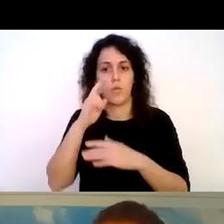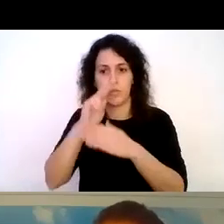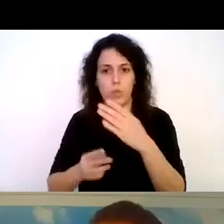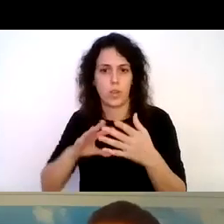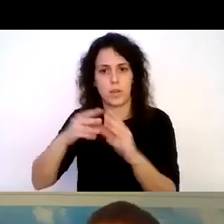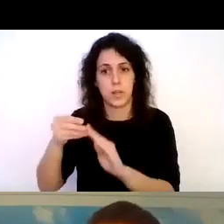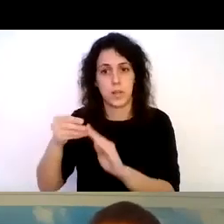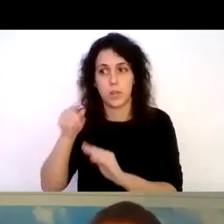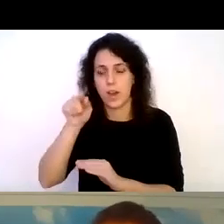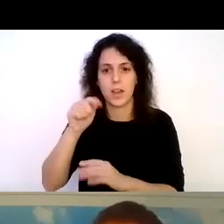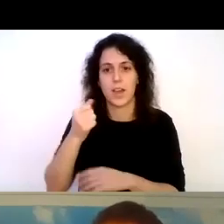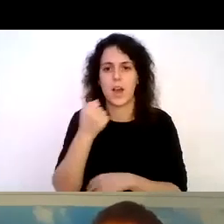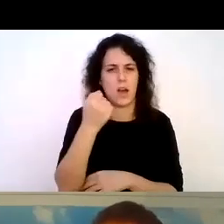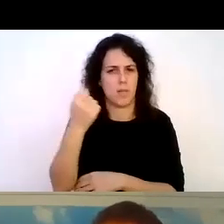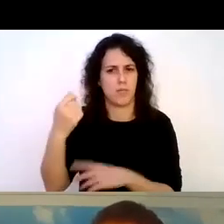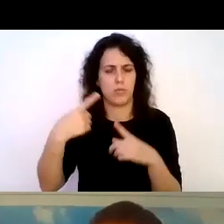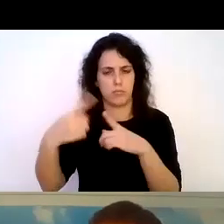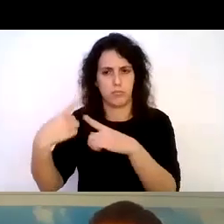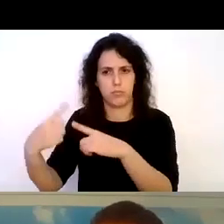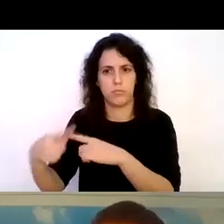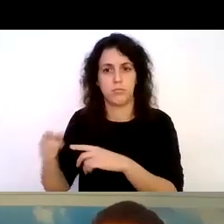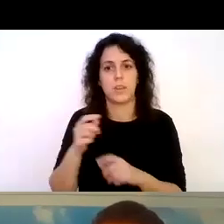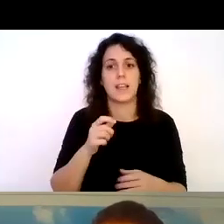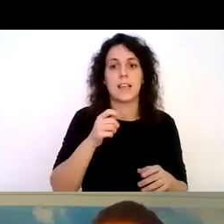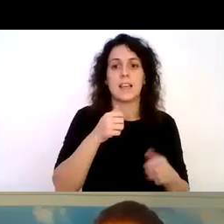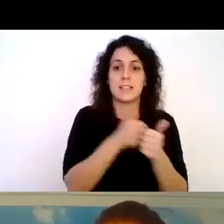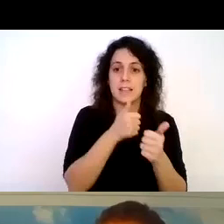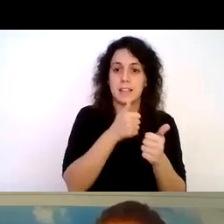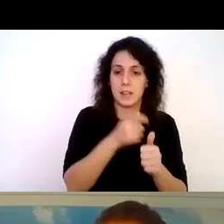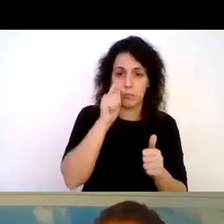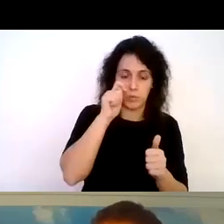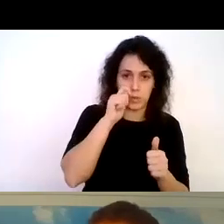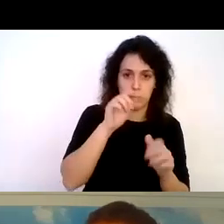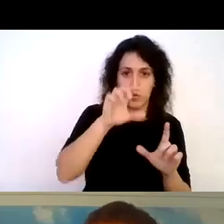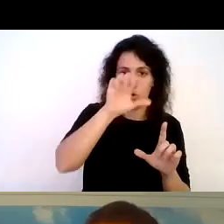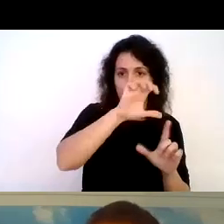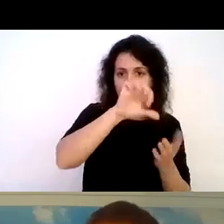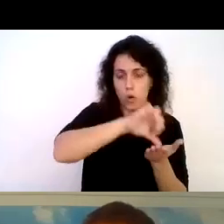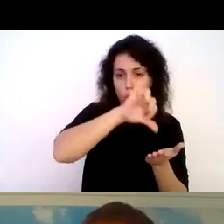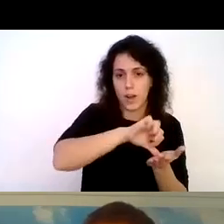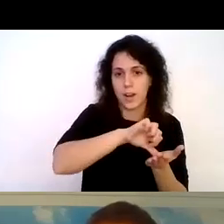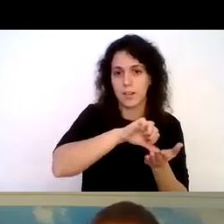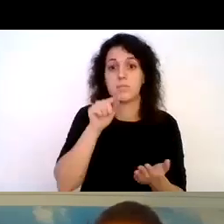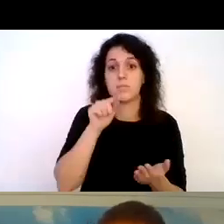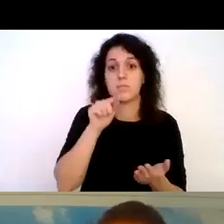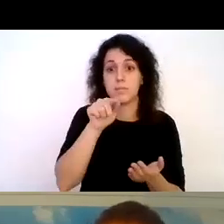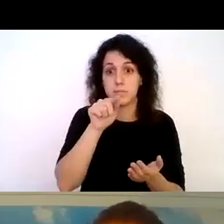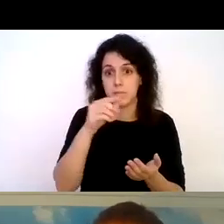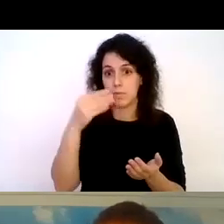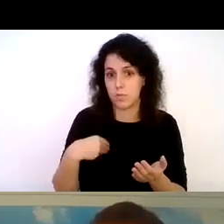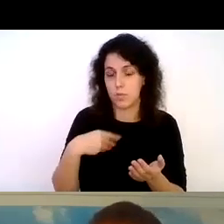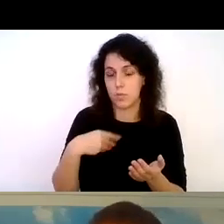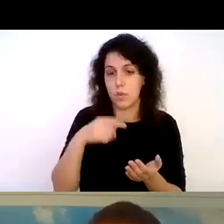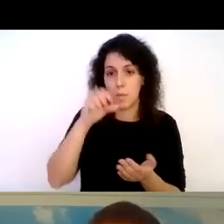varios apoyos la Secretaría de Turismo Local de Puerto Madryn esto es en Patagonia de hecho sepan que es la capital